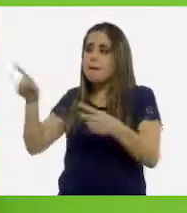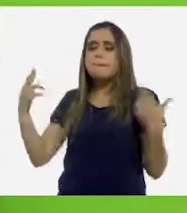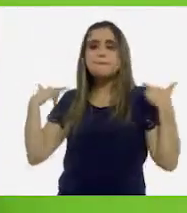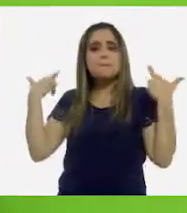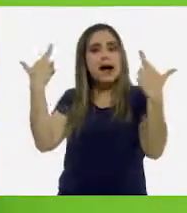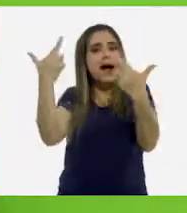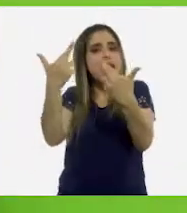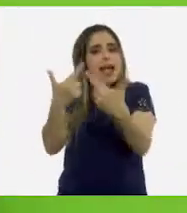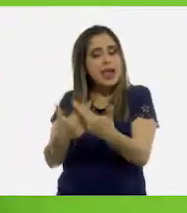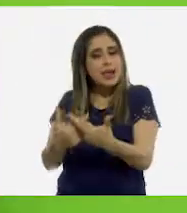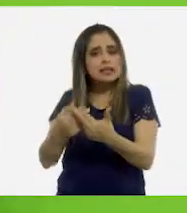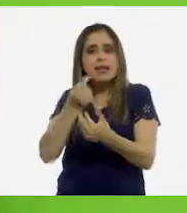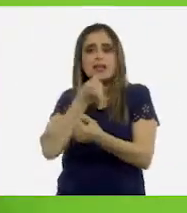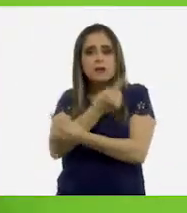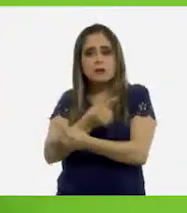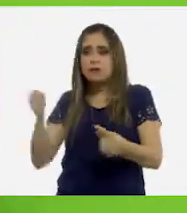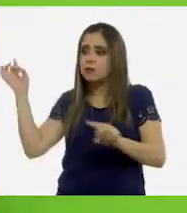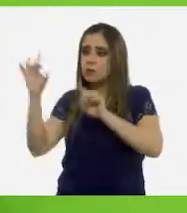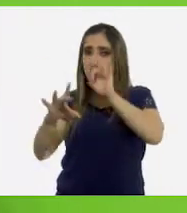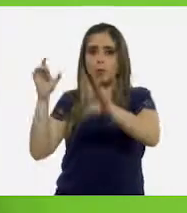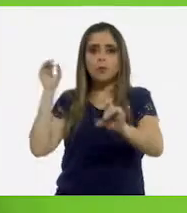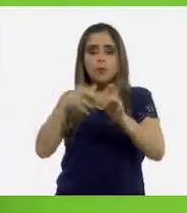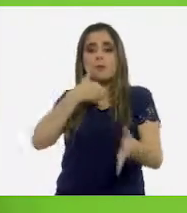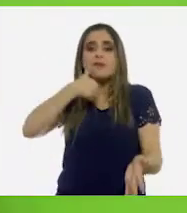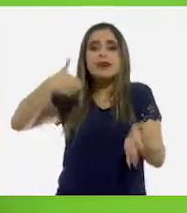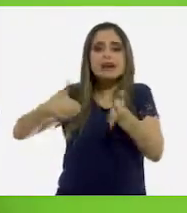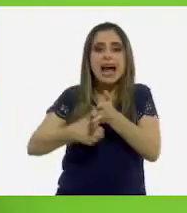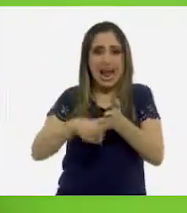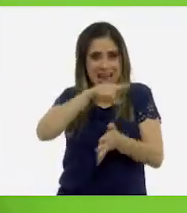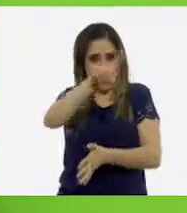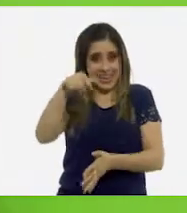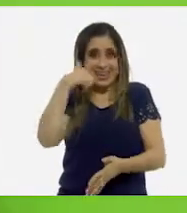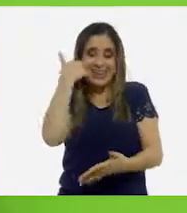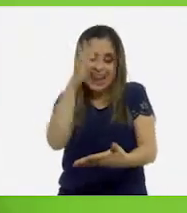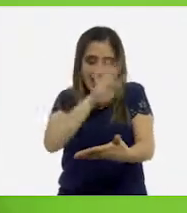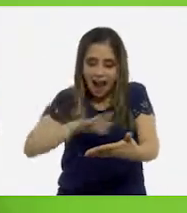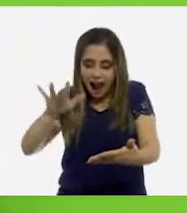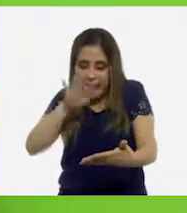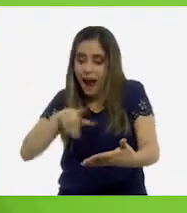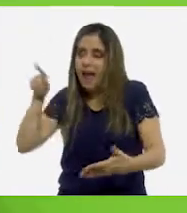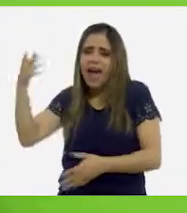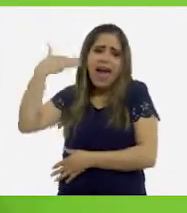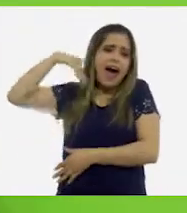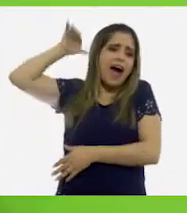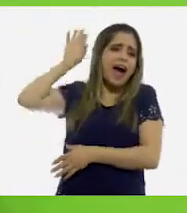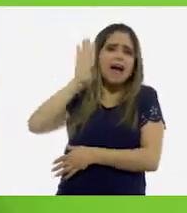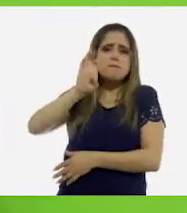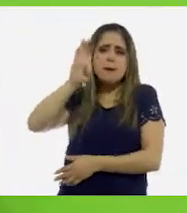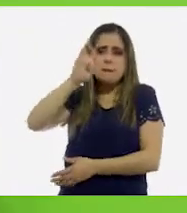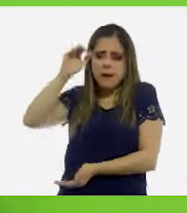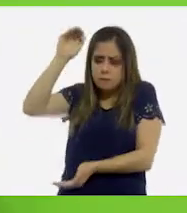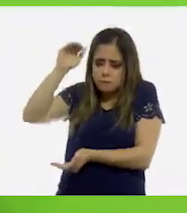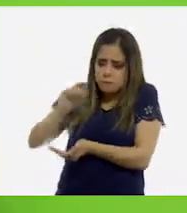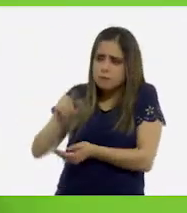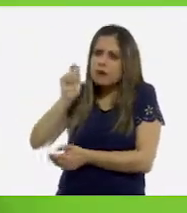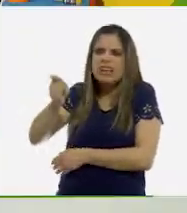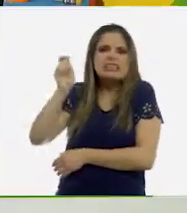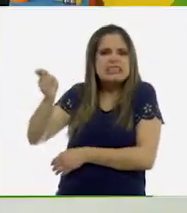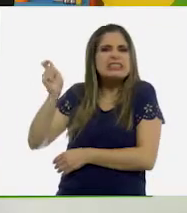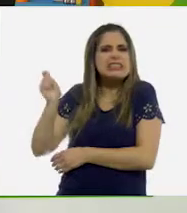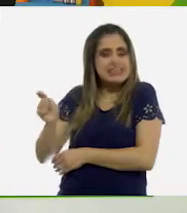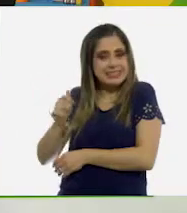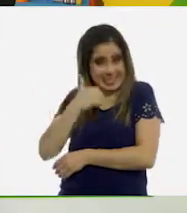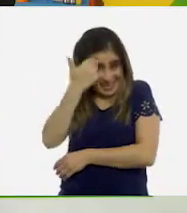maestras de las niñas y niños que ven Aprende en Casa y que nos quieren contar cómo eran ellas cuando eran bebés?